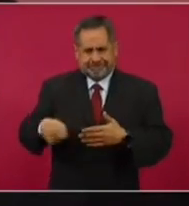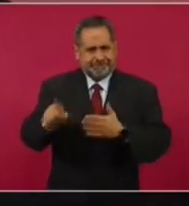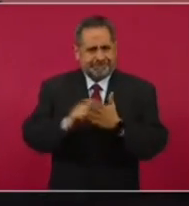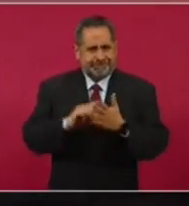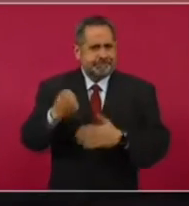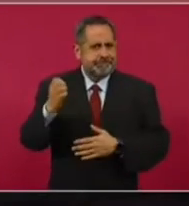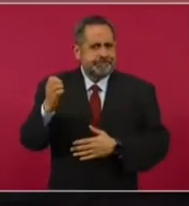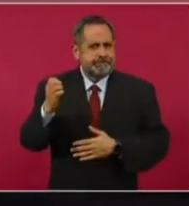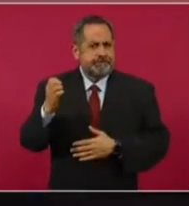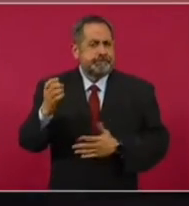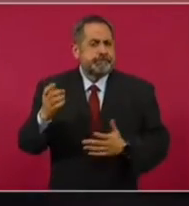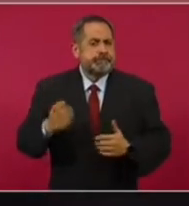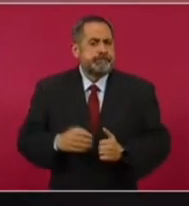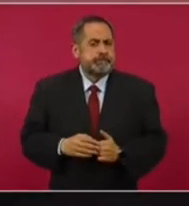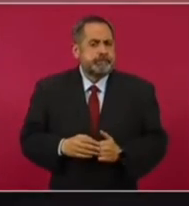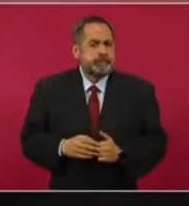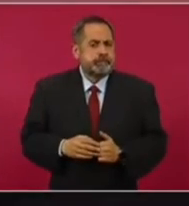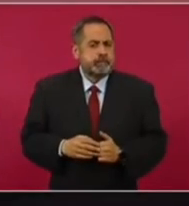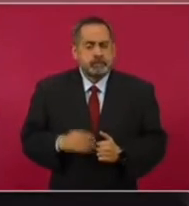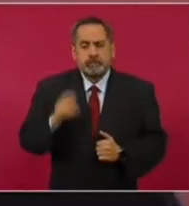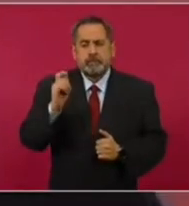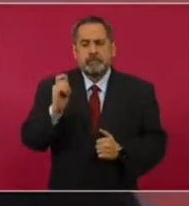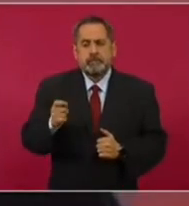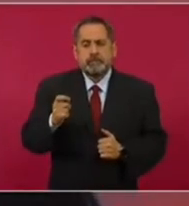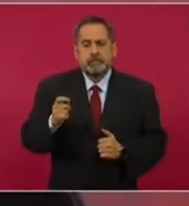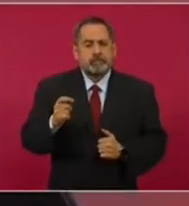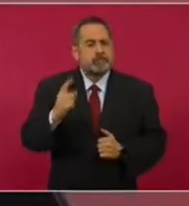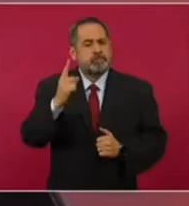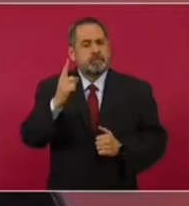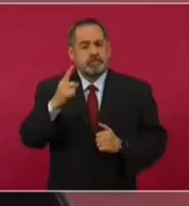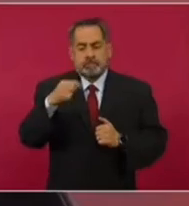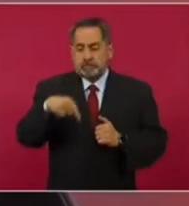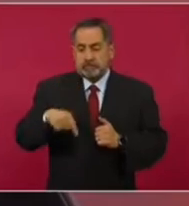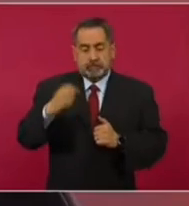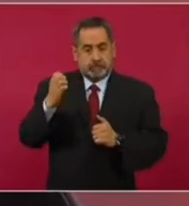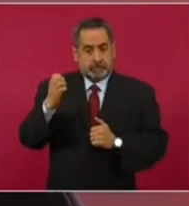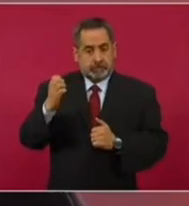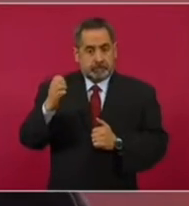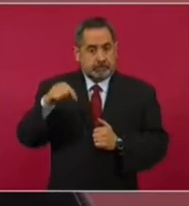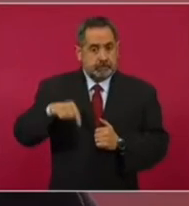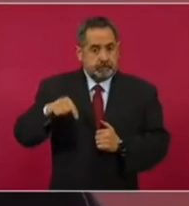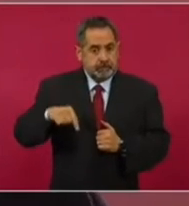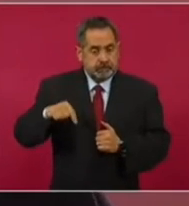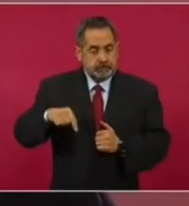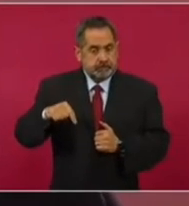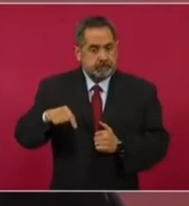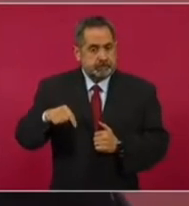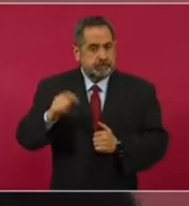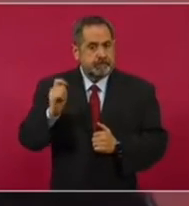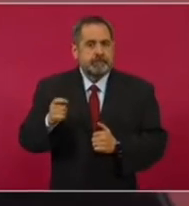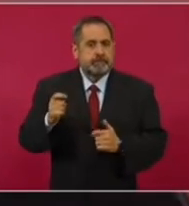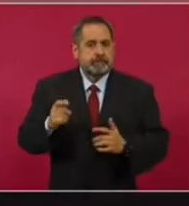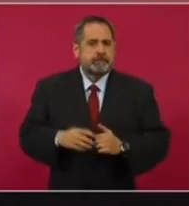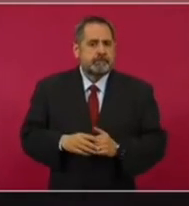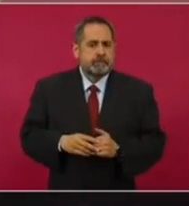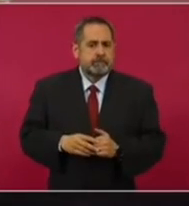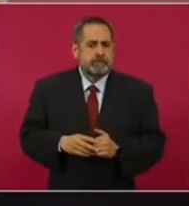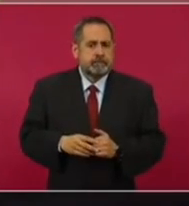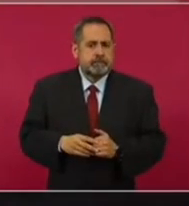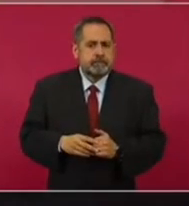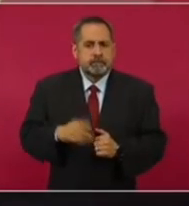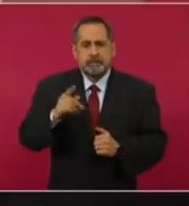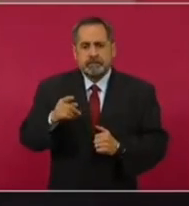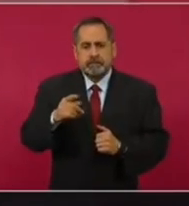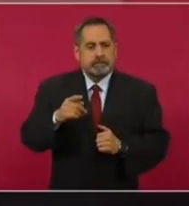es uno de los meses en el que